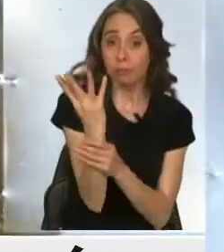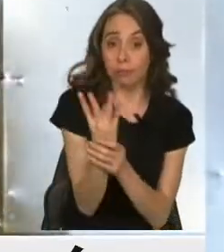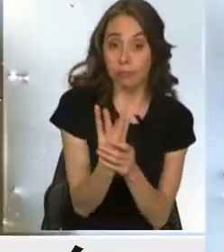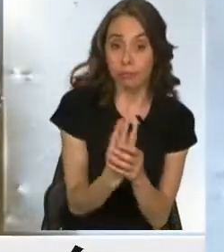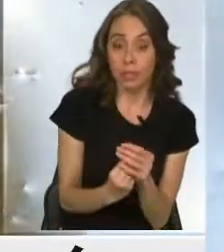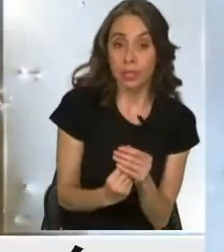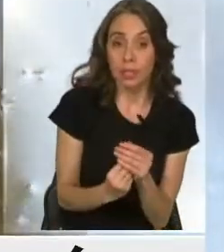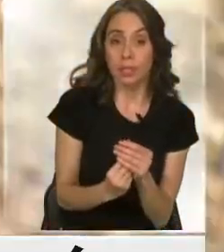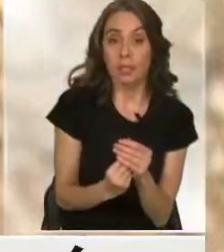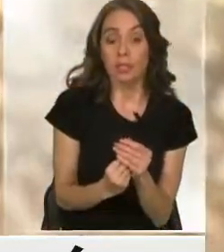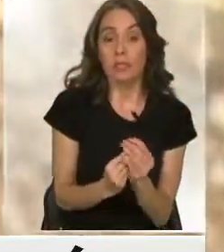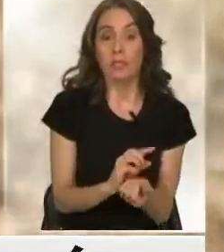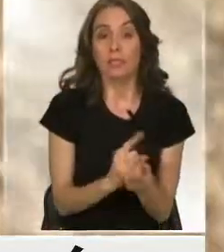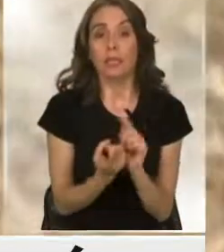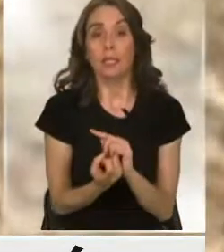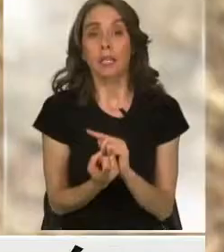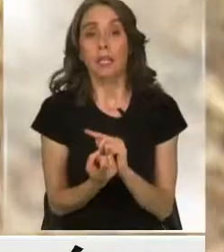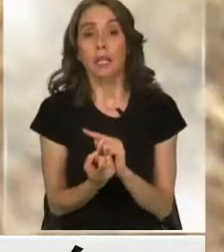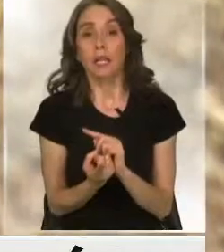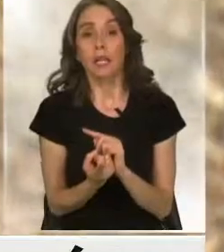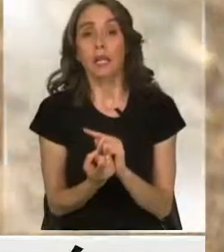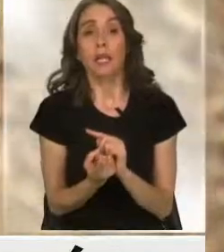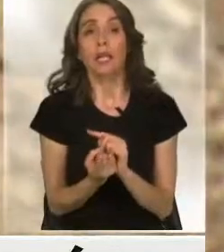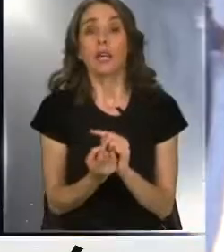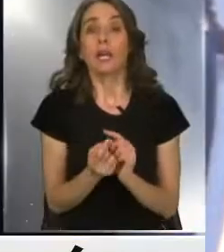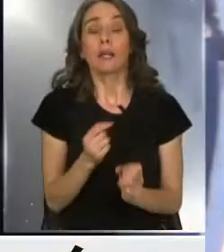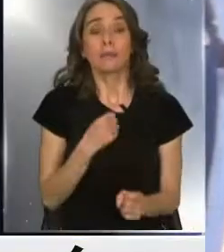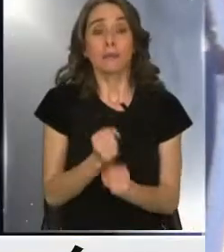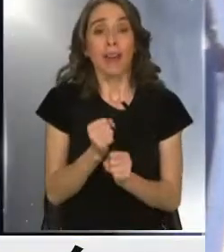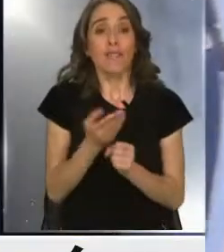paso a una supuesta escasez de probidad.